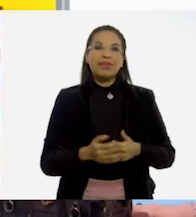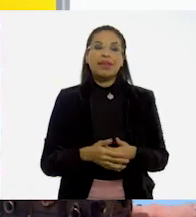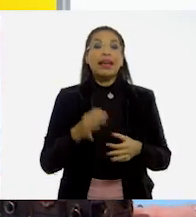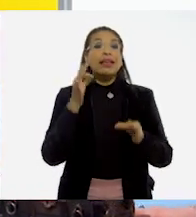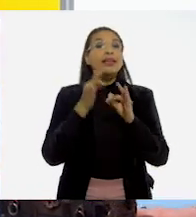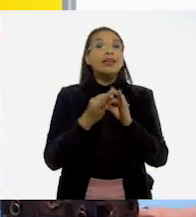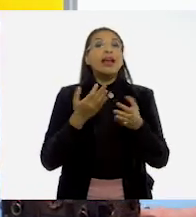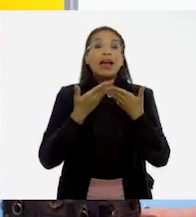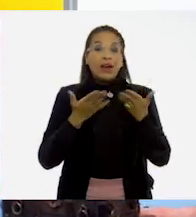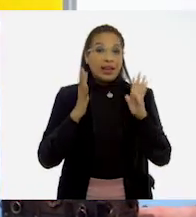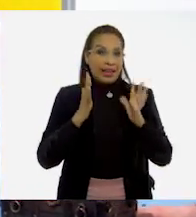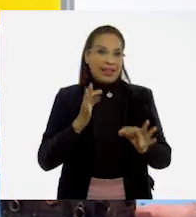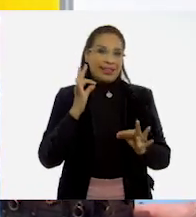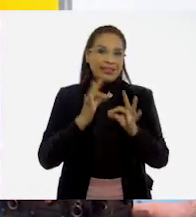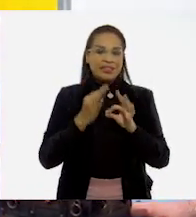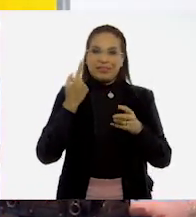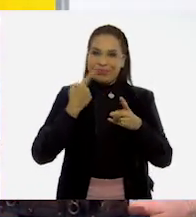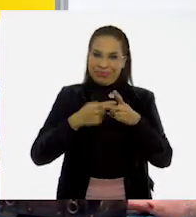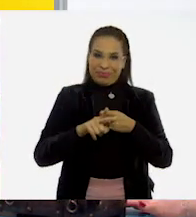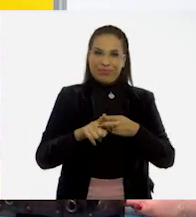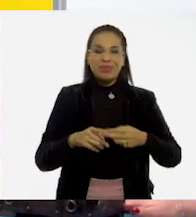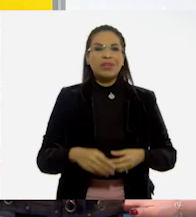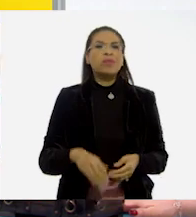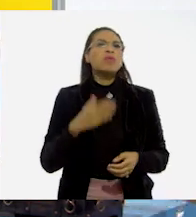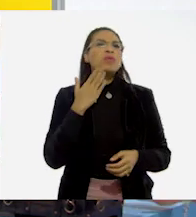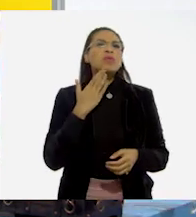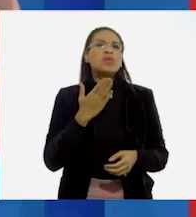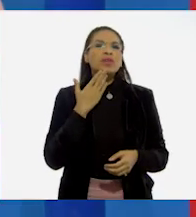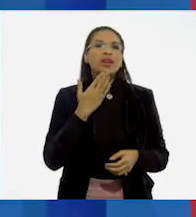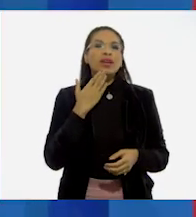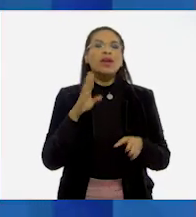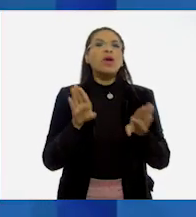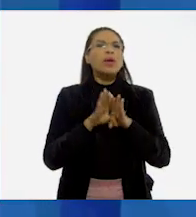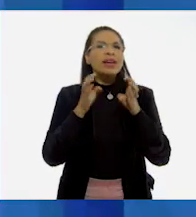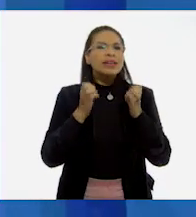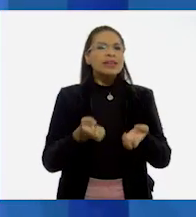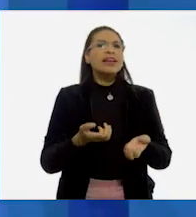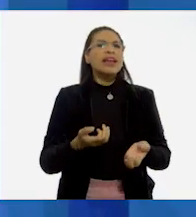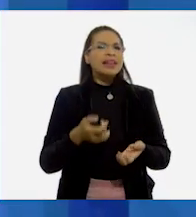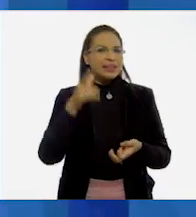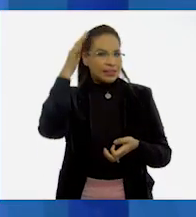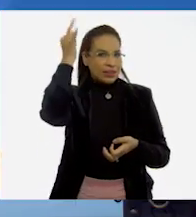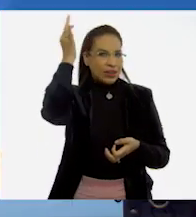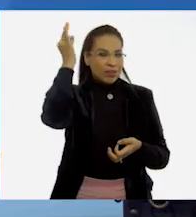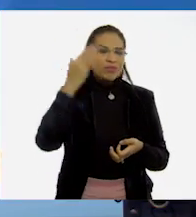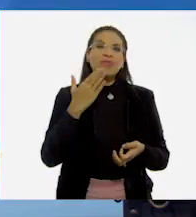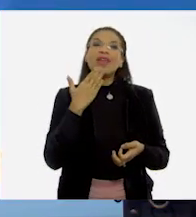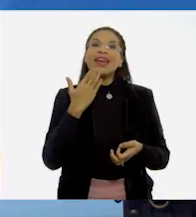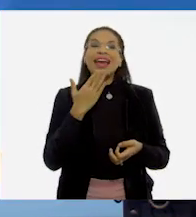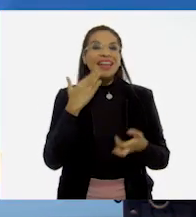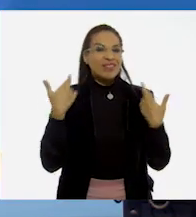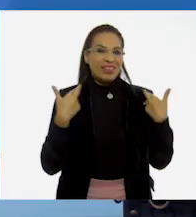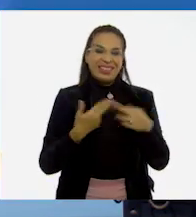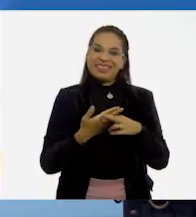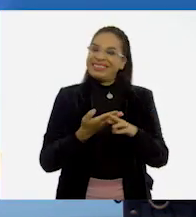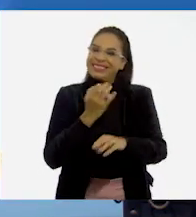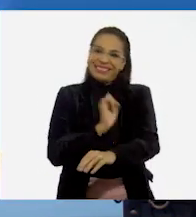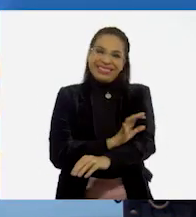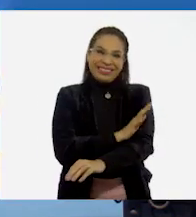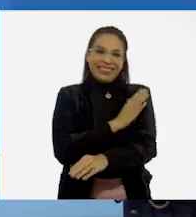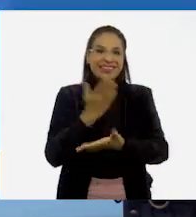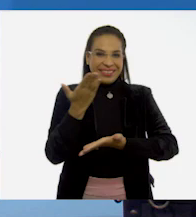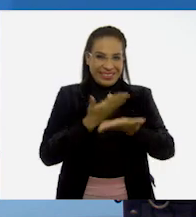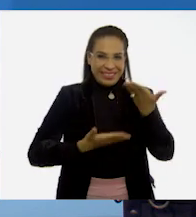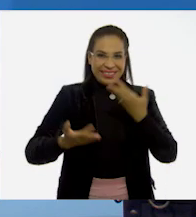Listo. Pues, ahora sí, estamos listos para comenzar. Muy bien. ¿Cómo has estado, Raulito? Muy bien, maestra. Muy emocionado por